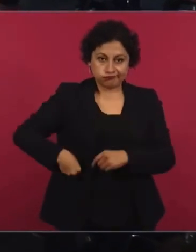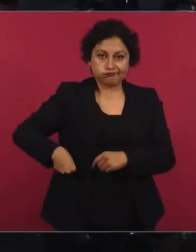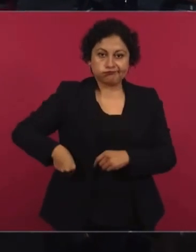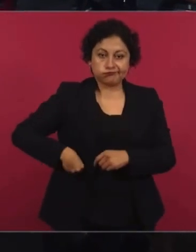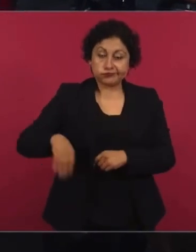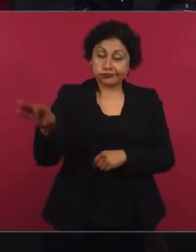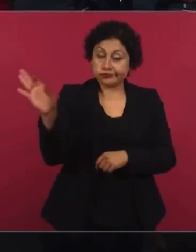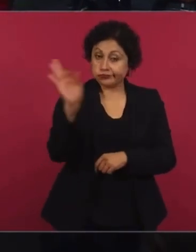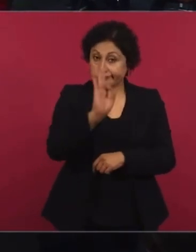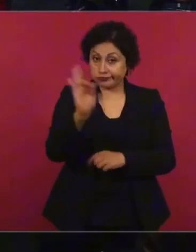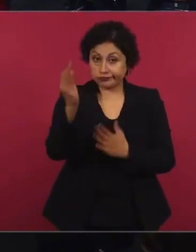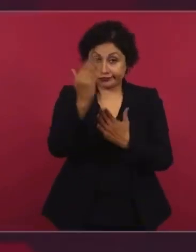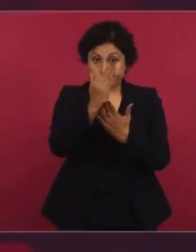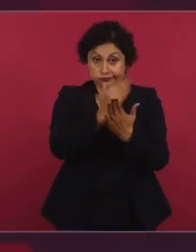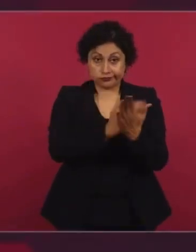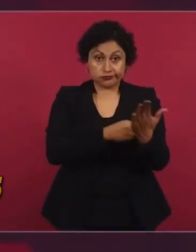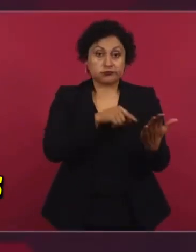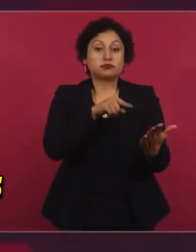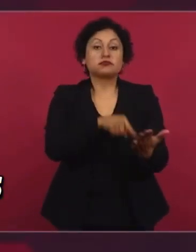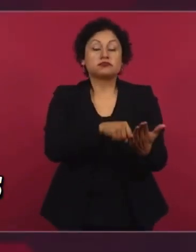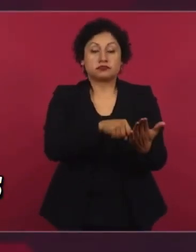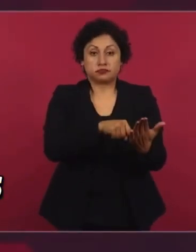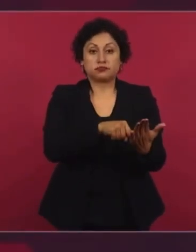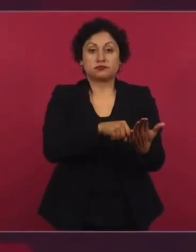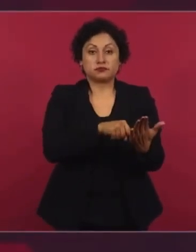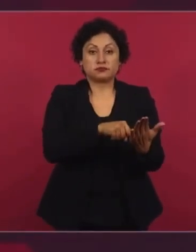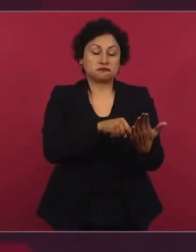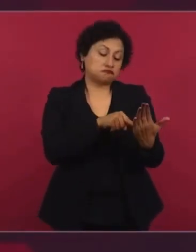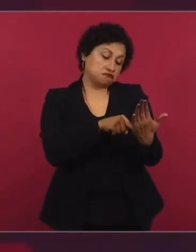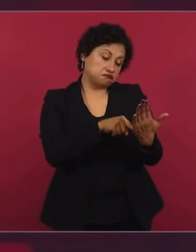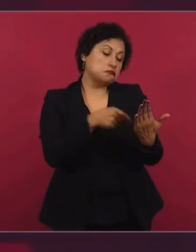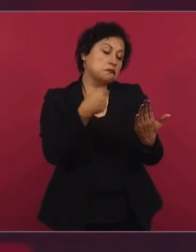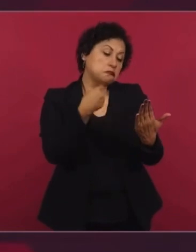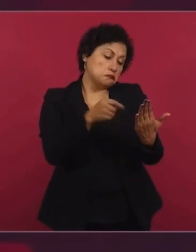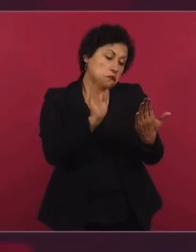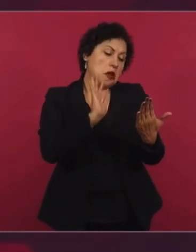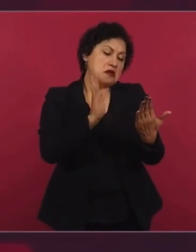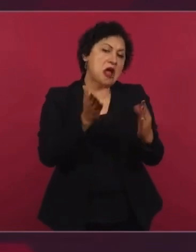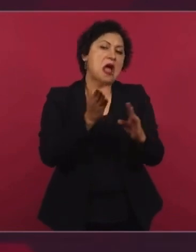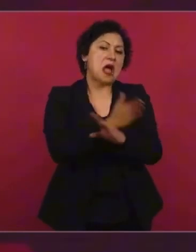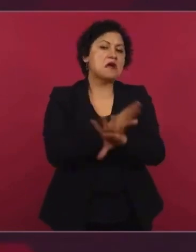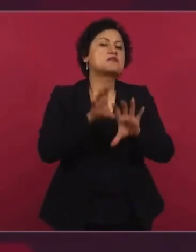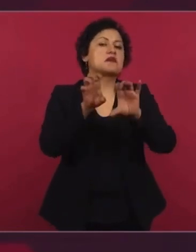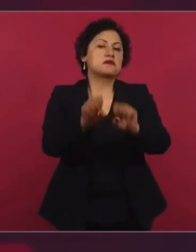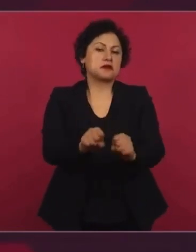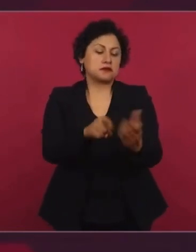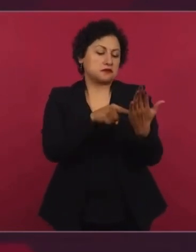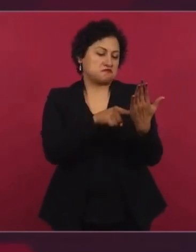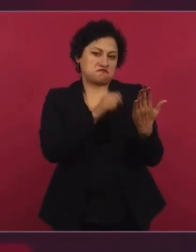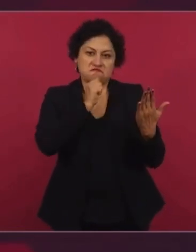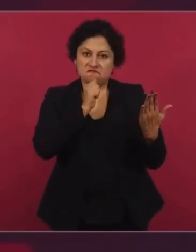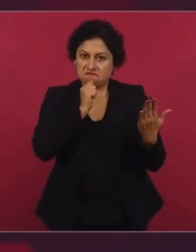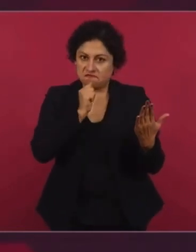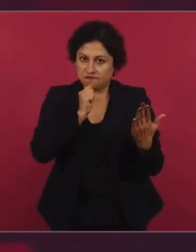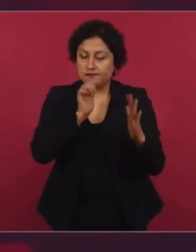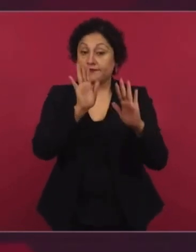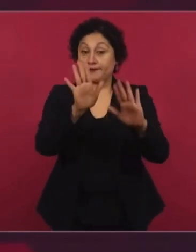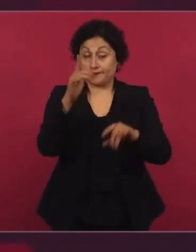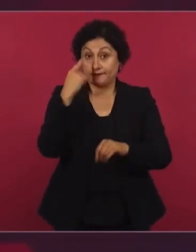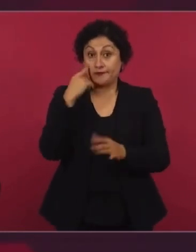algunos detenidos, otros no. Por ejemplo, en ese informe,